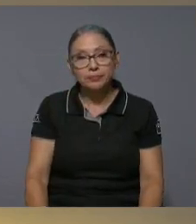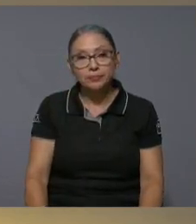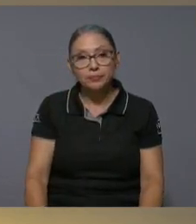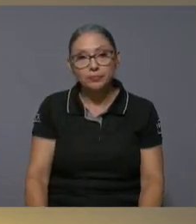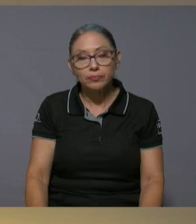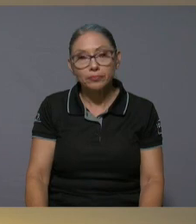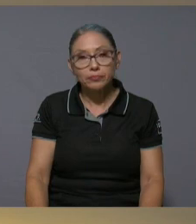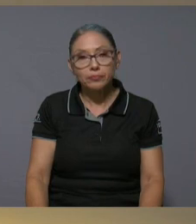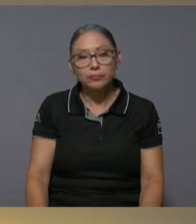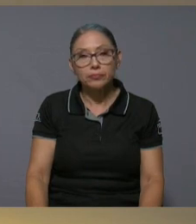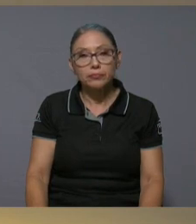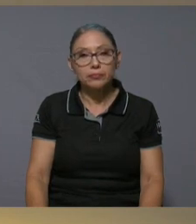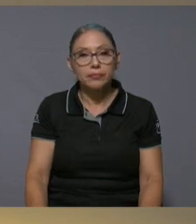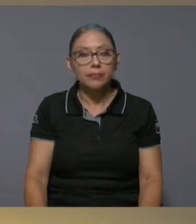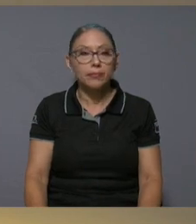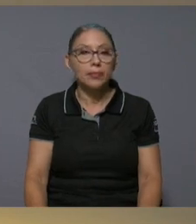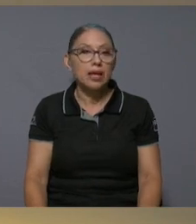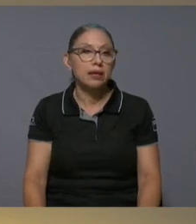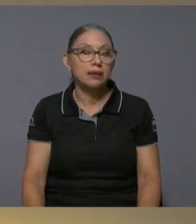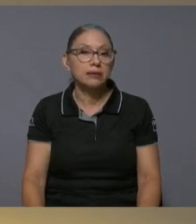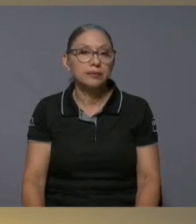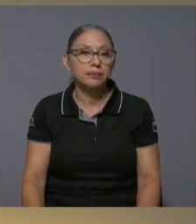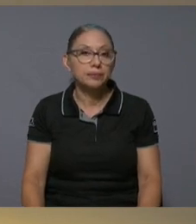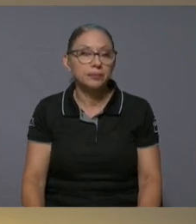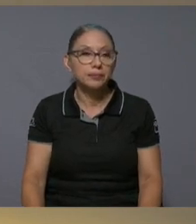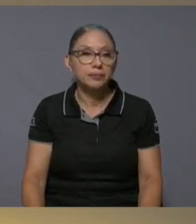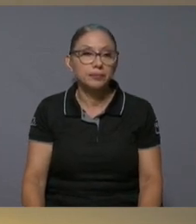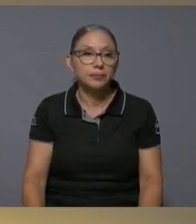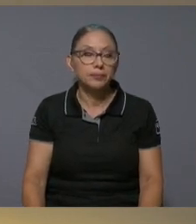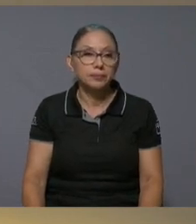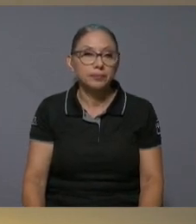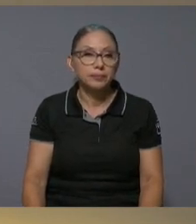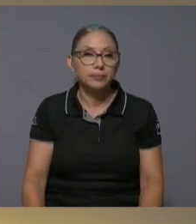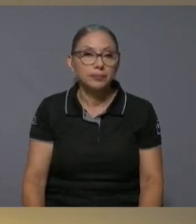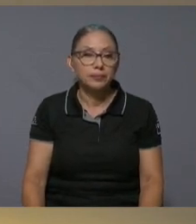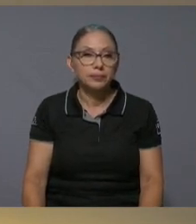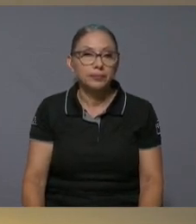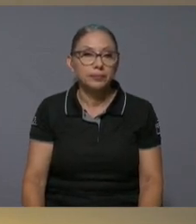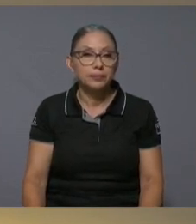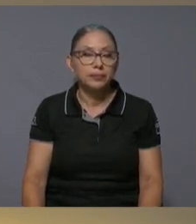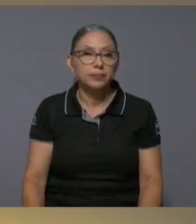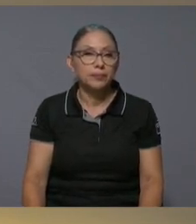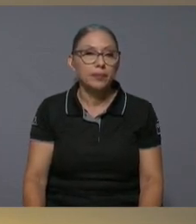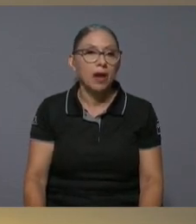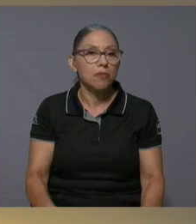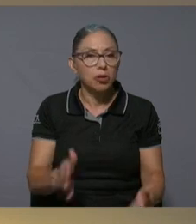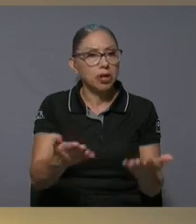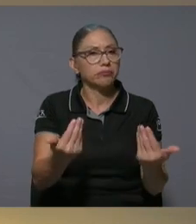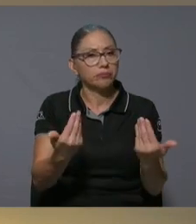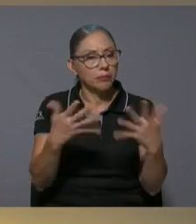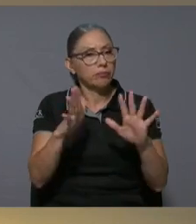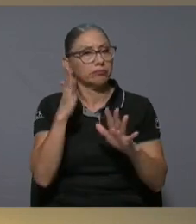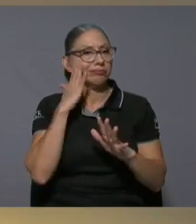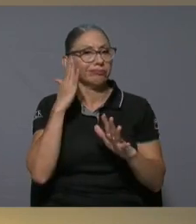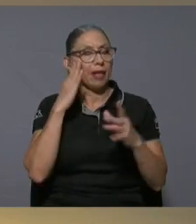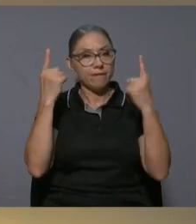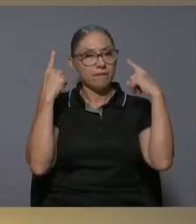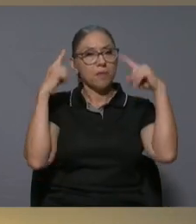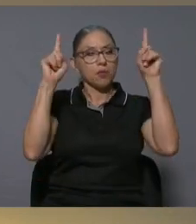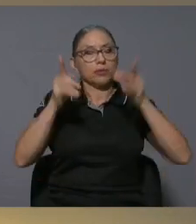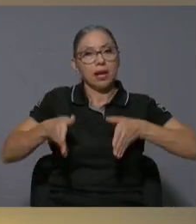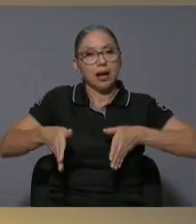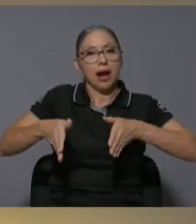si hubiera que poner porque está la famosa carretera San Carlos